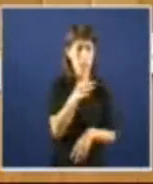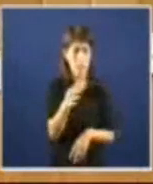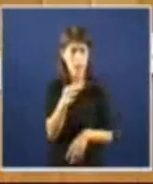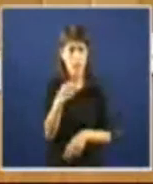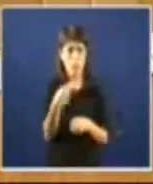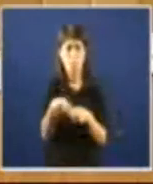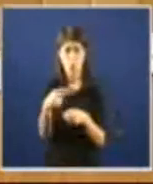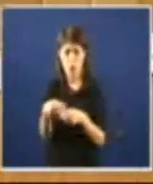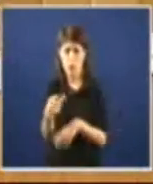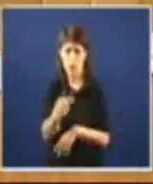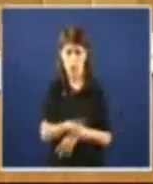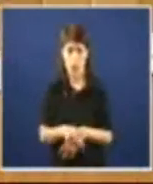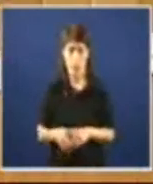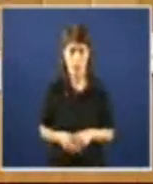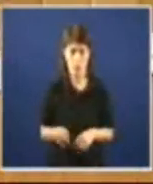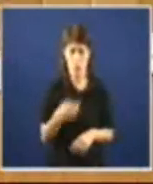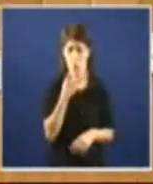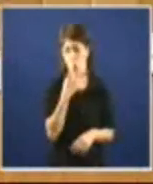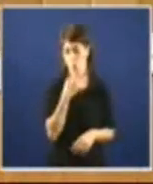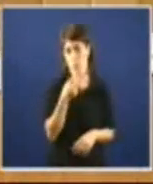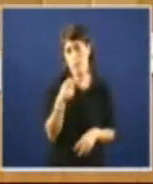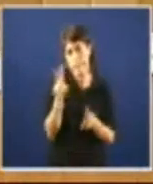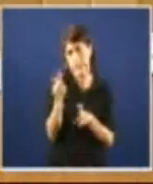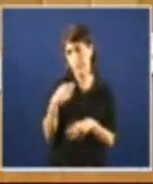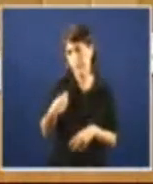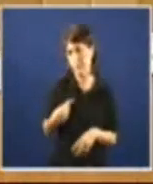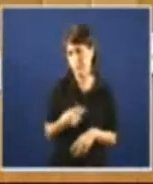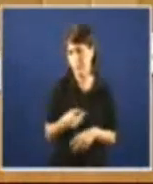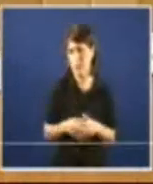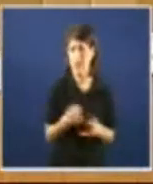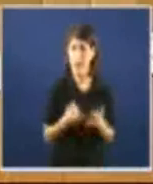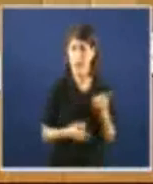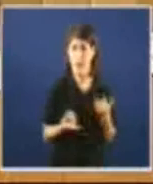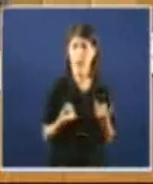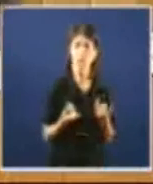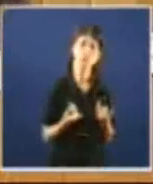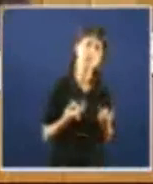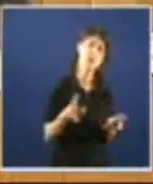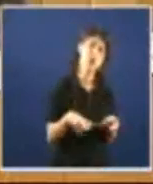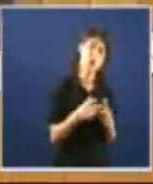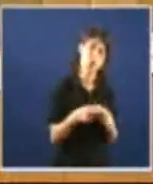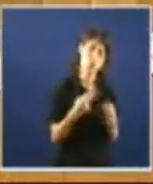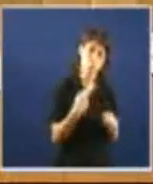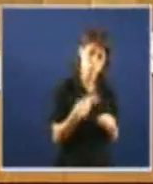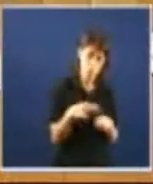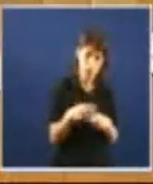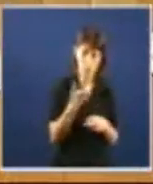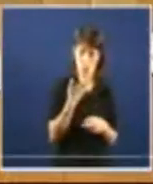cuestións dentro do trasfondo da causación sociopolítica das políticas económicas.